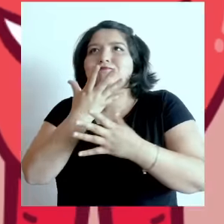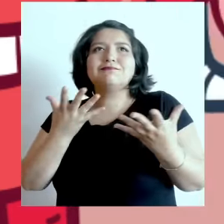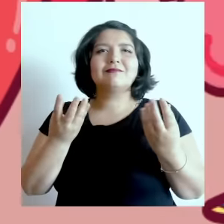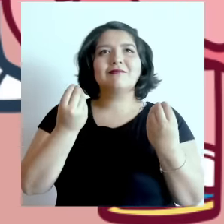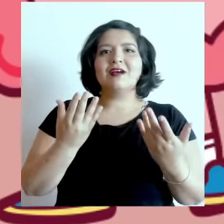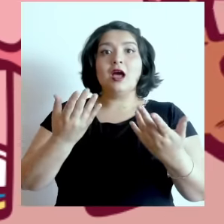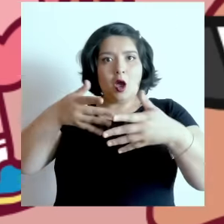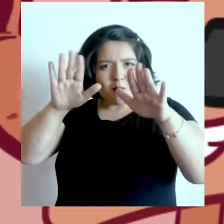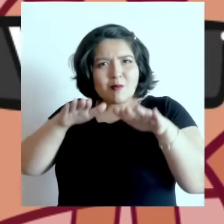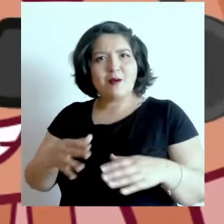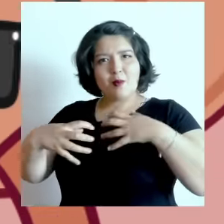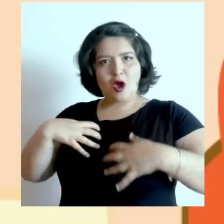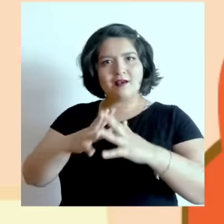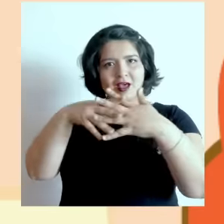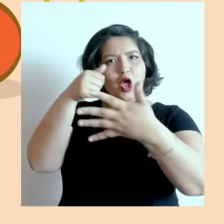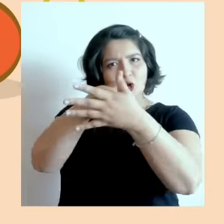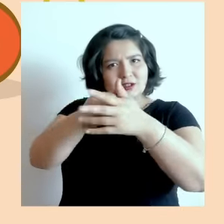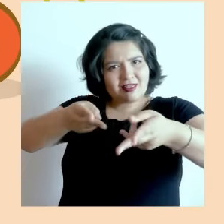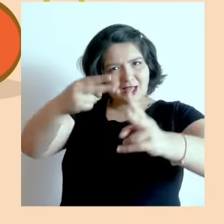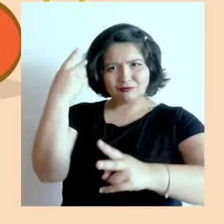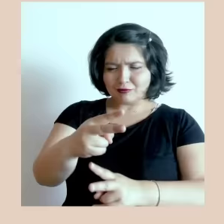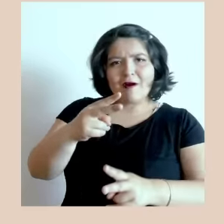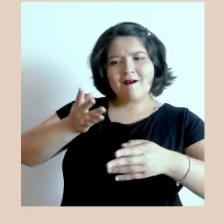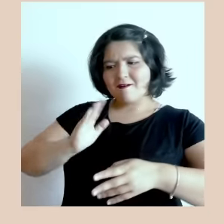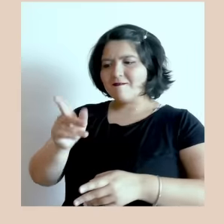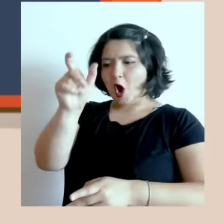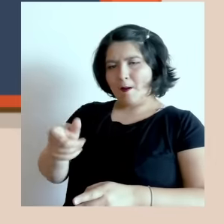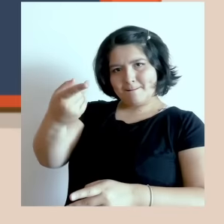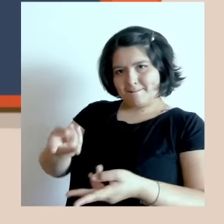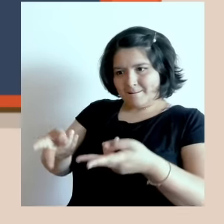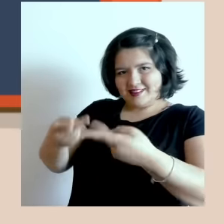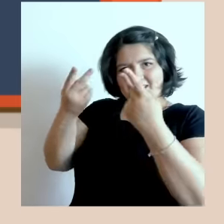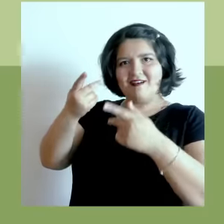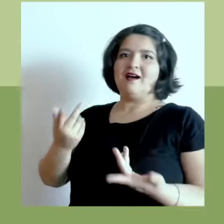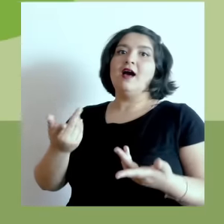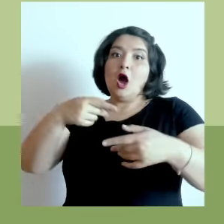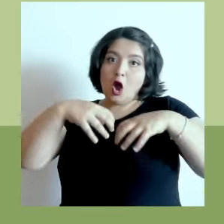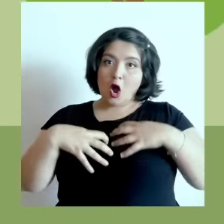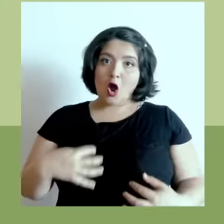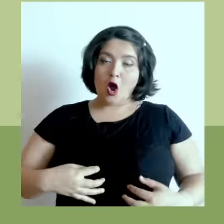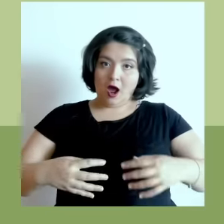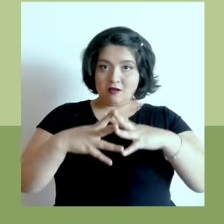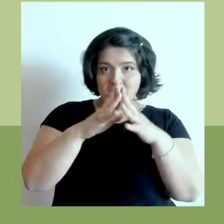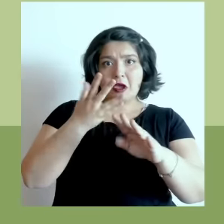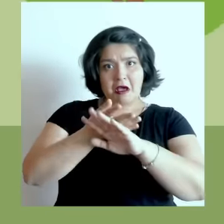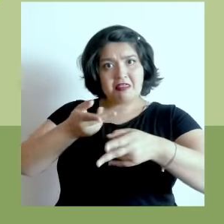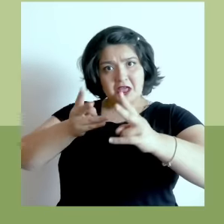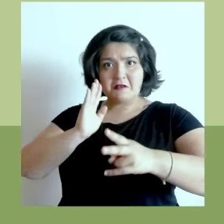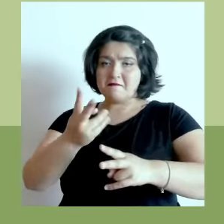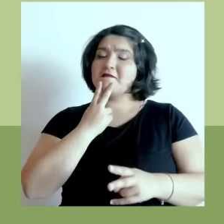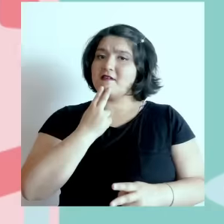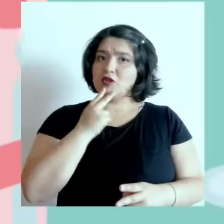eso, órganos y tejidos, luchen por su derecho de seguir viviendo en otras personas. Los órganos y tejidos tienen el derecho a seguir